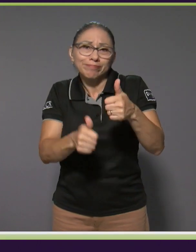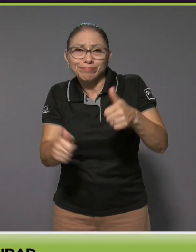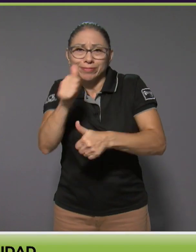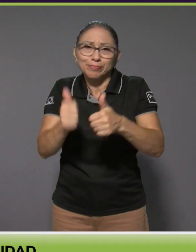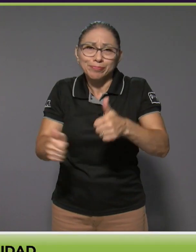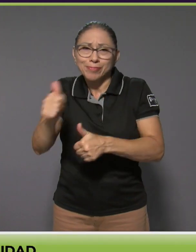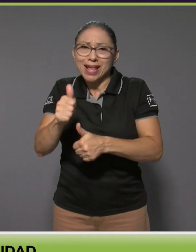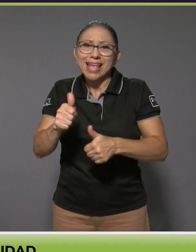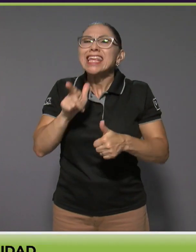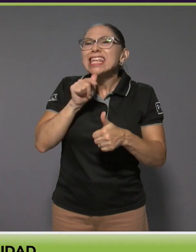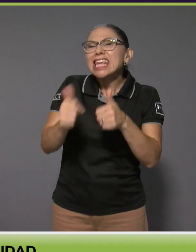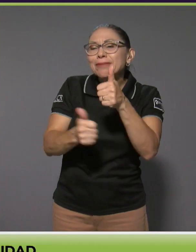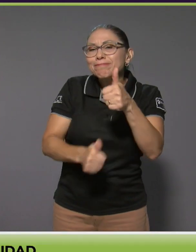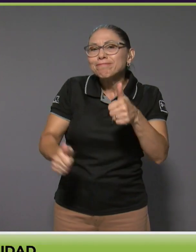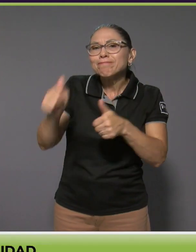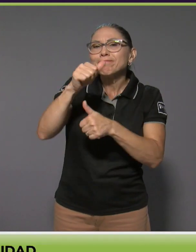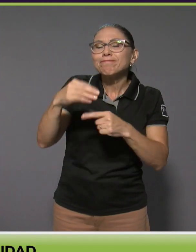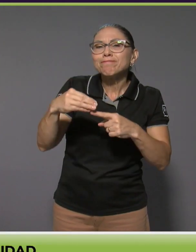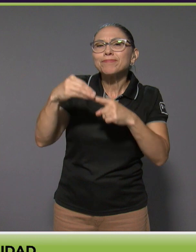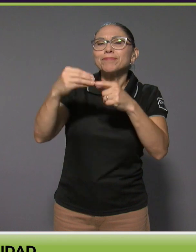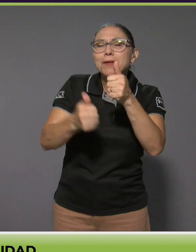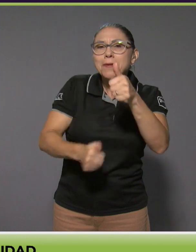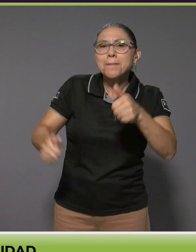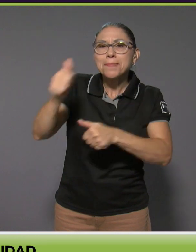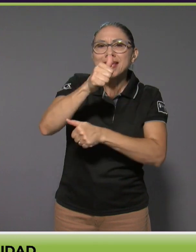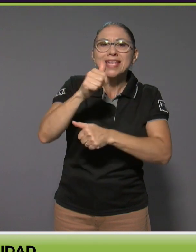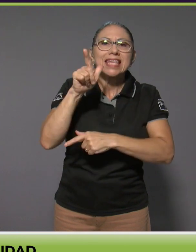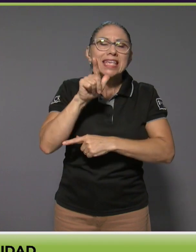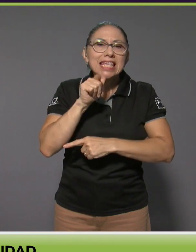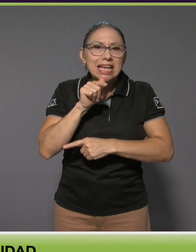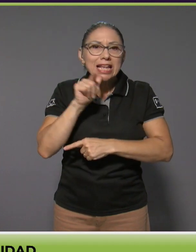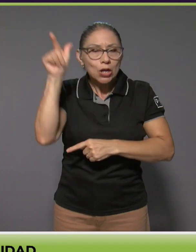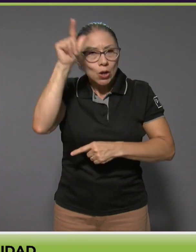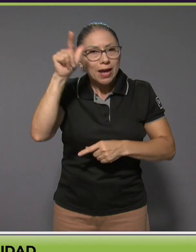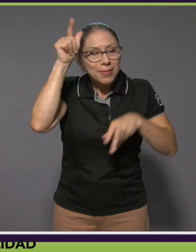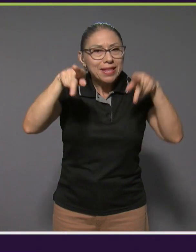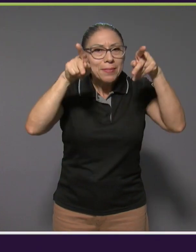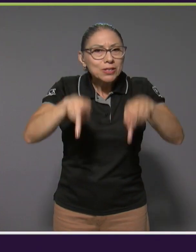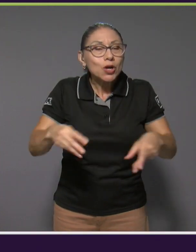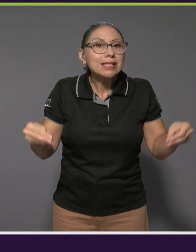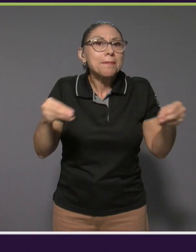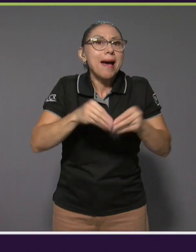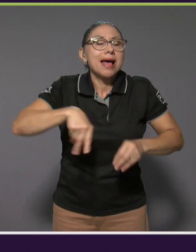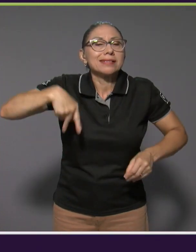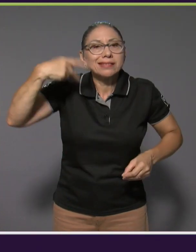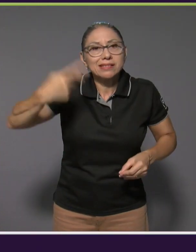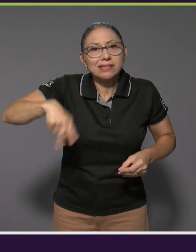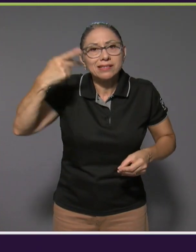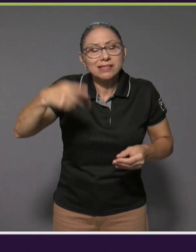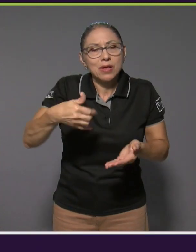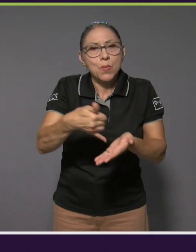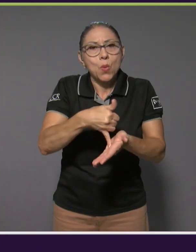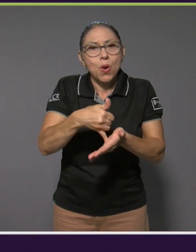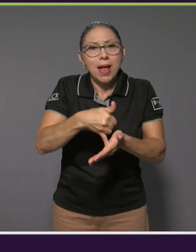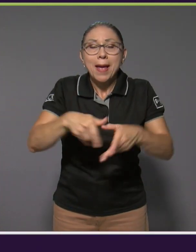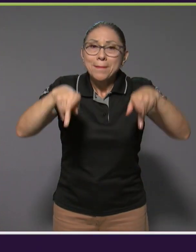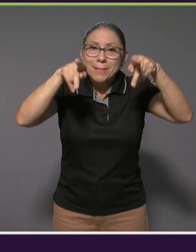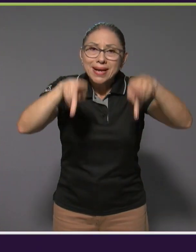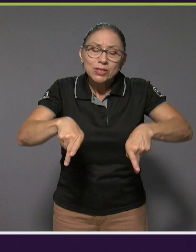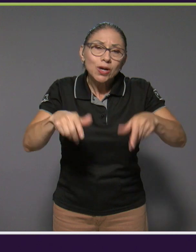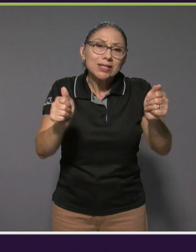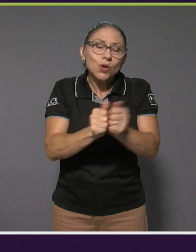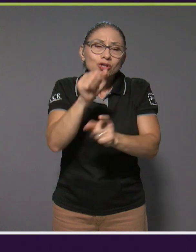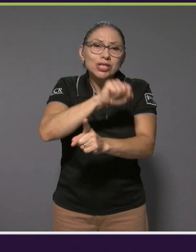prioridades van a ser obviamente las personas con más vulnerabilidad, las personas que se encuentran en situación socioeconómica